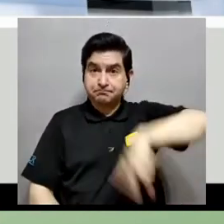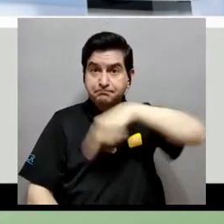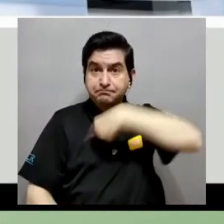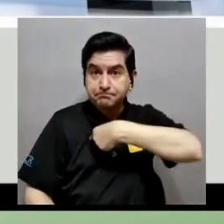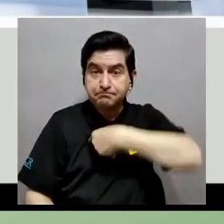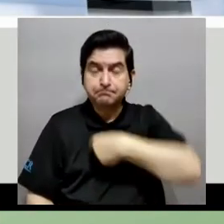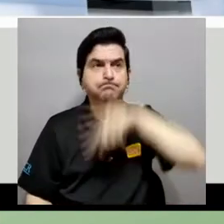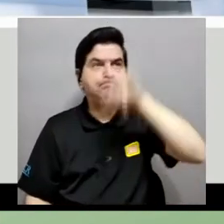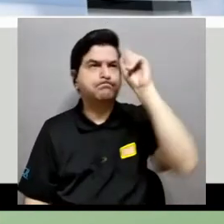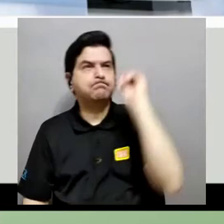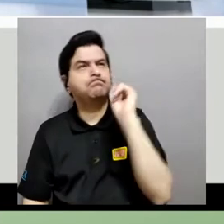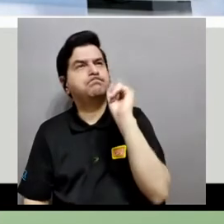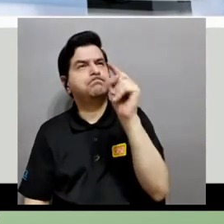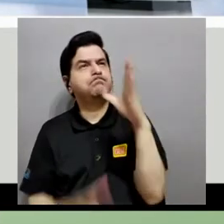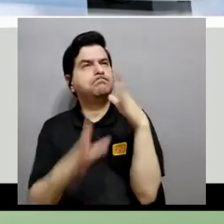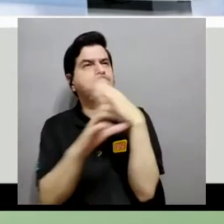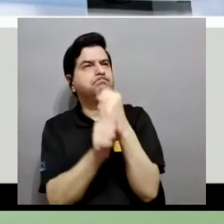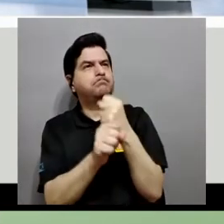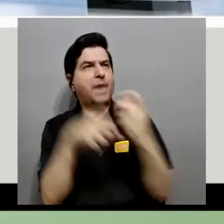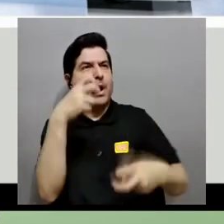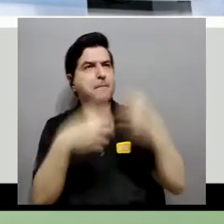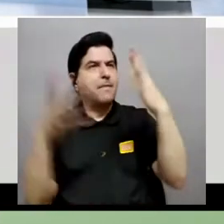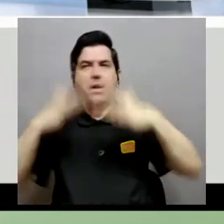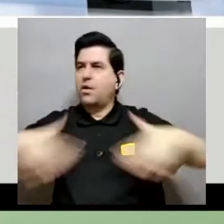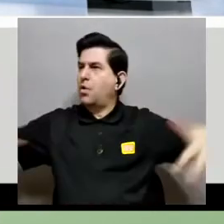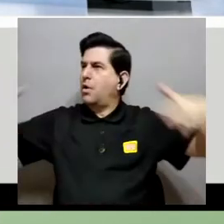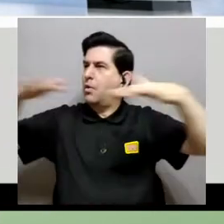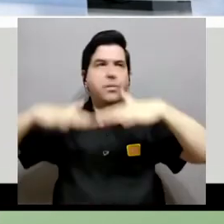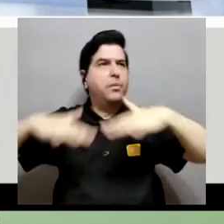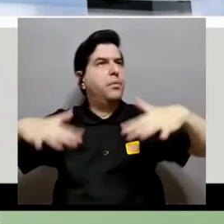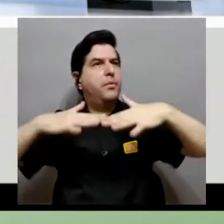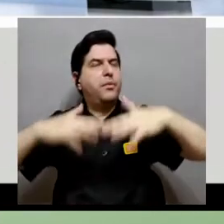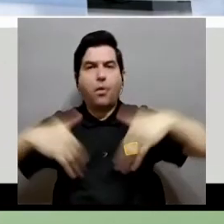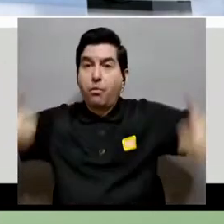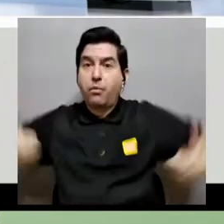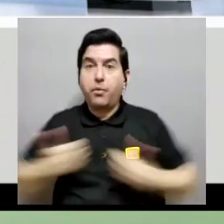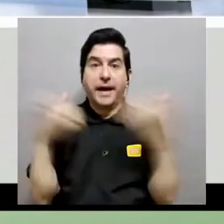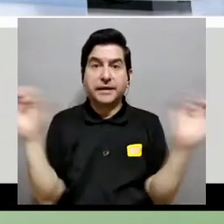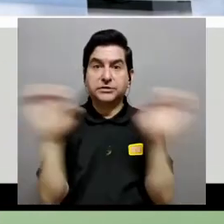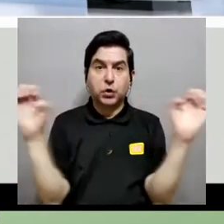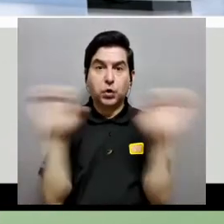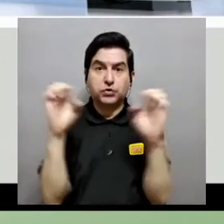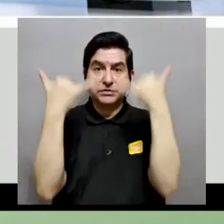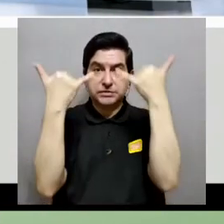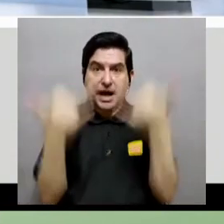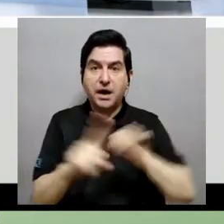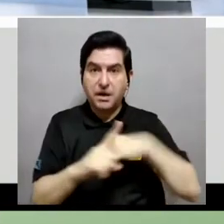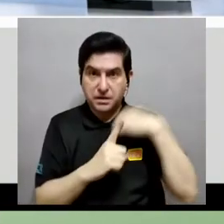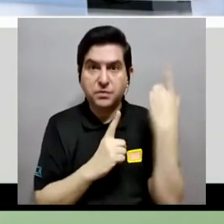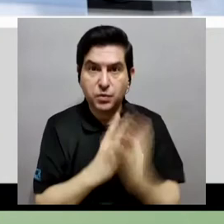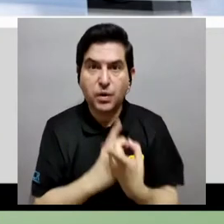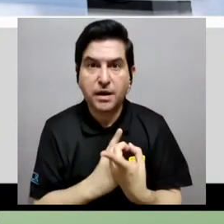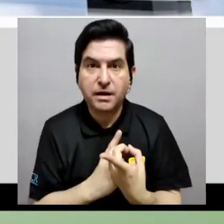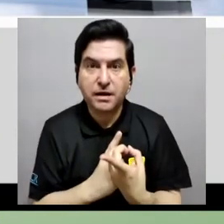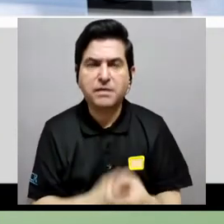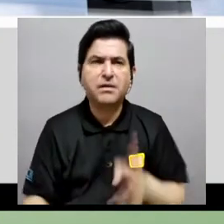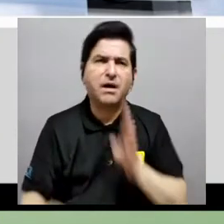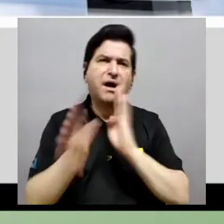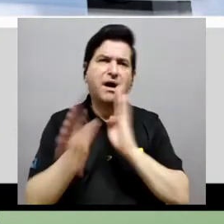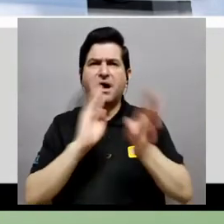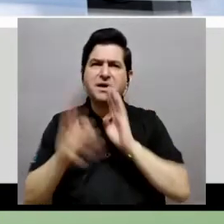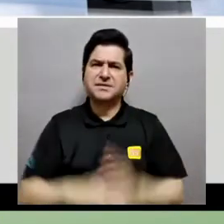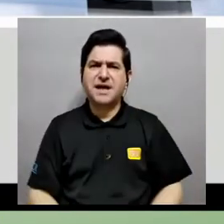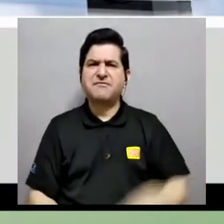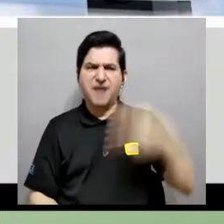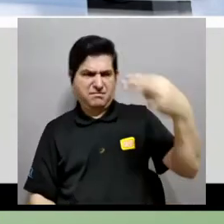nosotros nos preguntamos acerca de problemas ambientales y desafíos energéticos que enfrentan nuestra sociedad, se habla